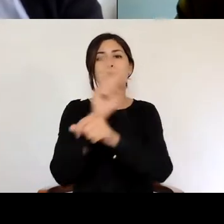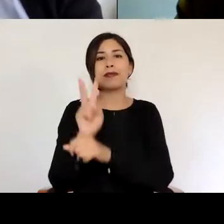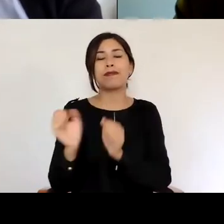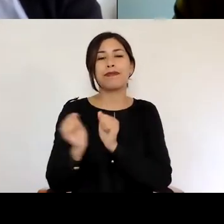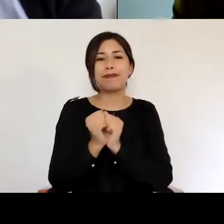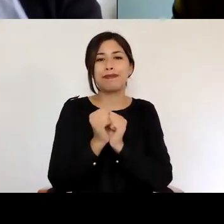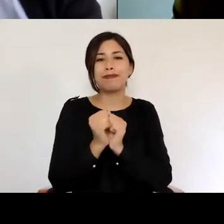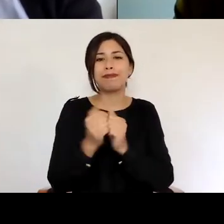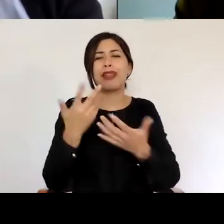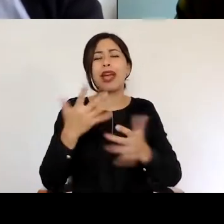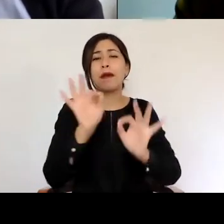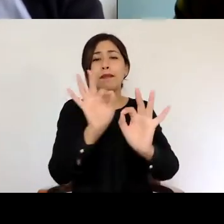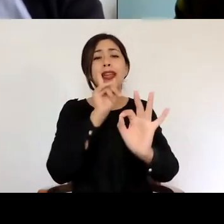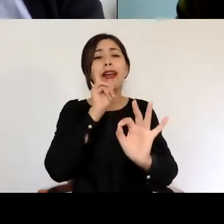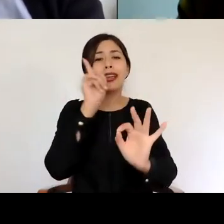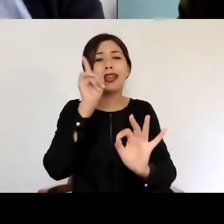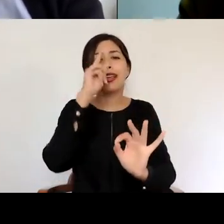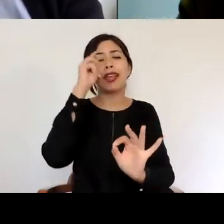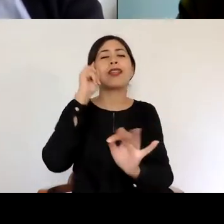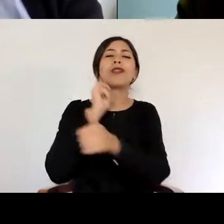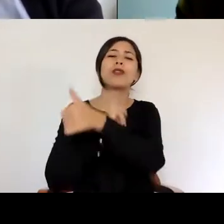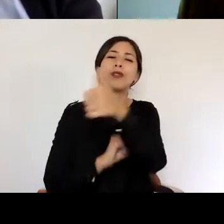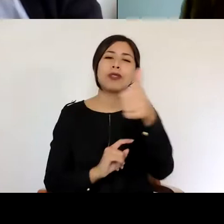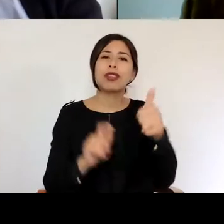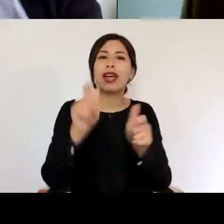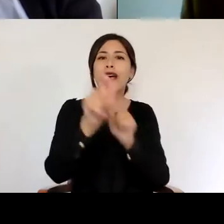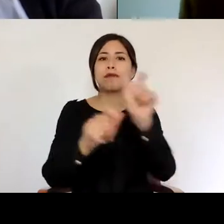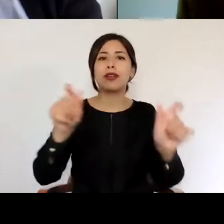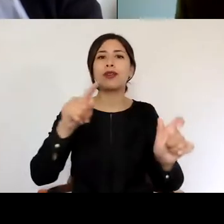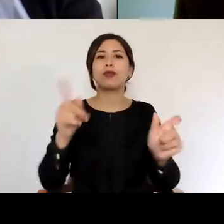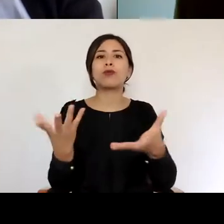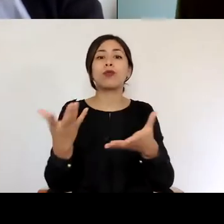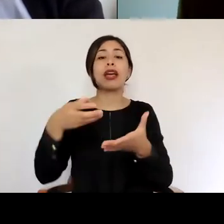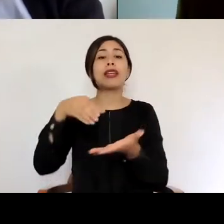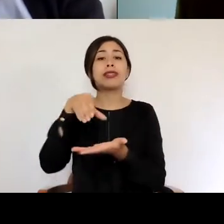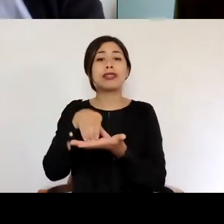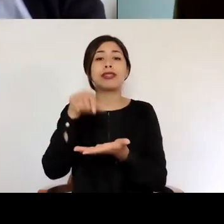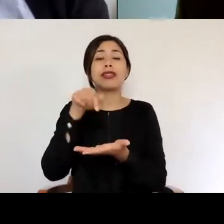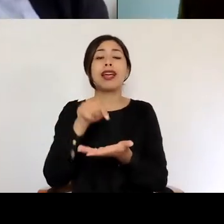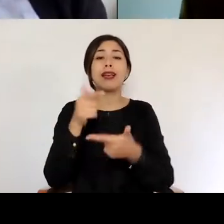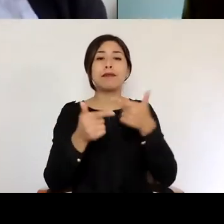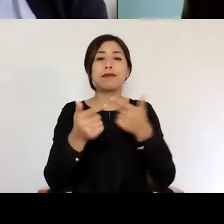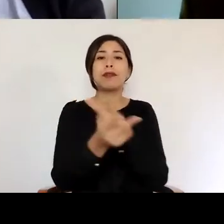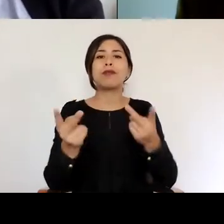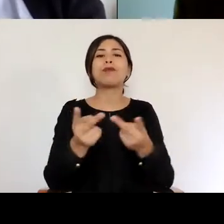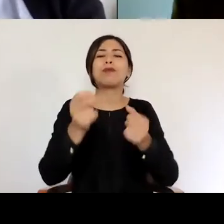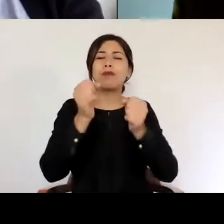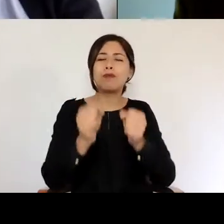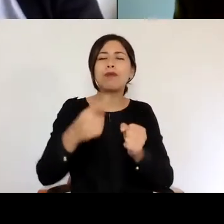día, y muy especialmente a todos quienes desde el Centro de Políticas Públicas hacen posible que estemos hoy día